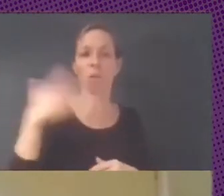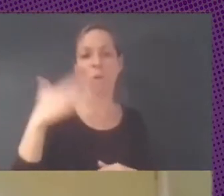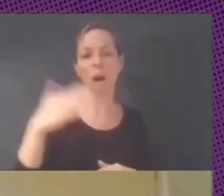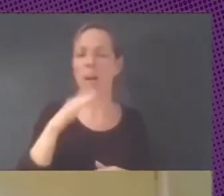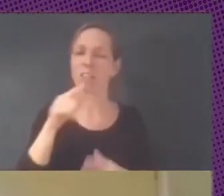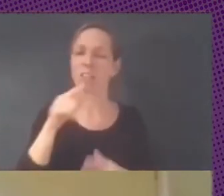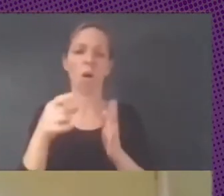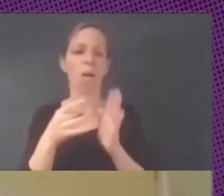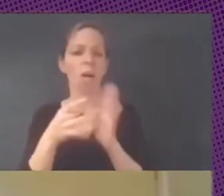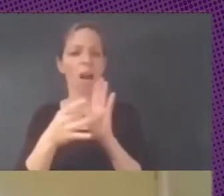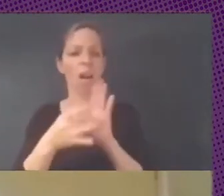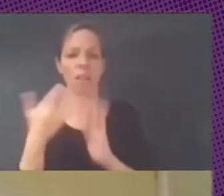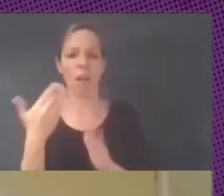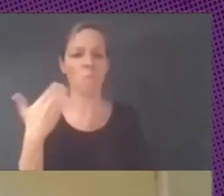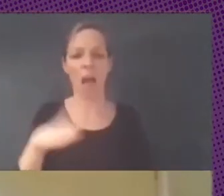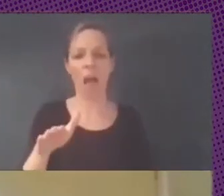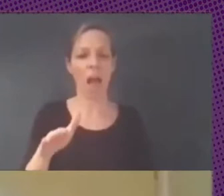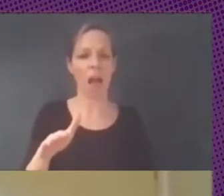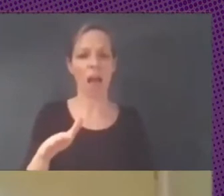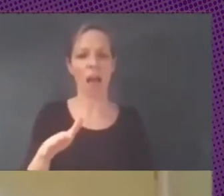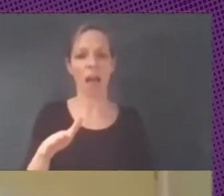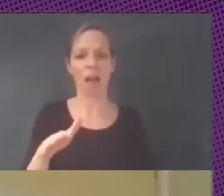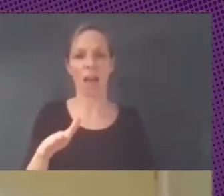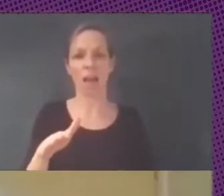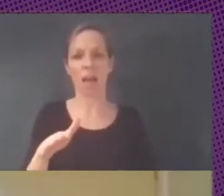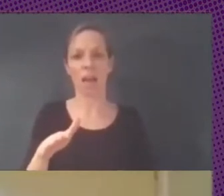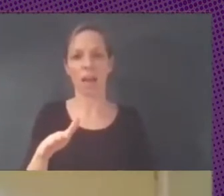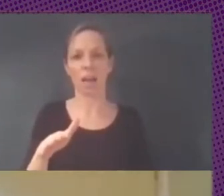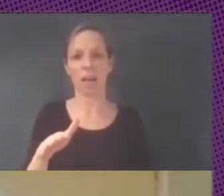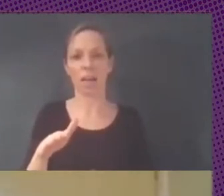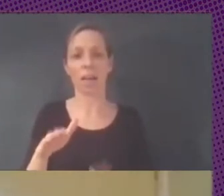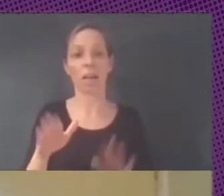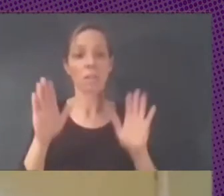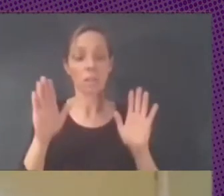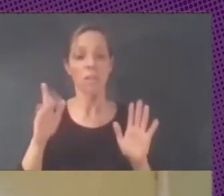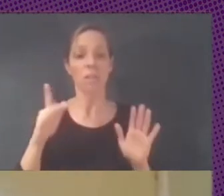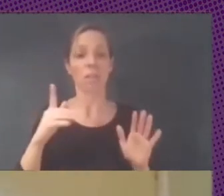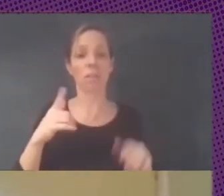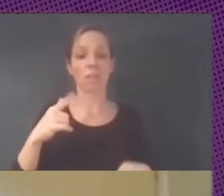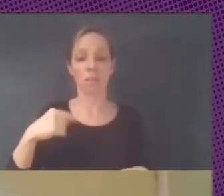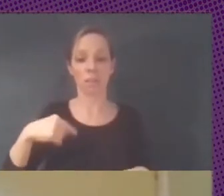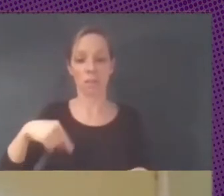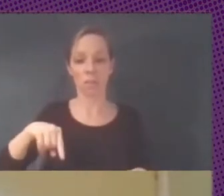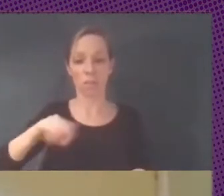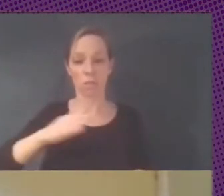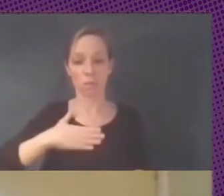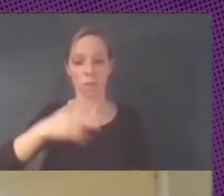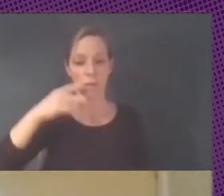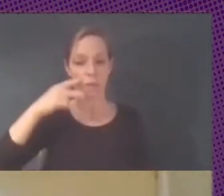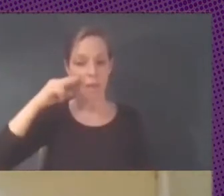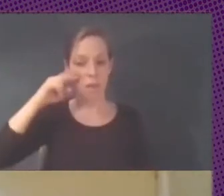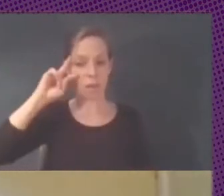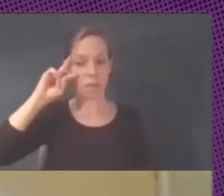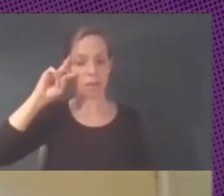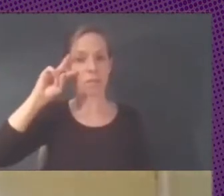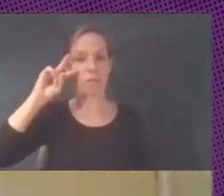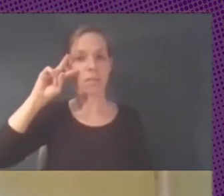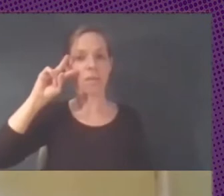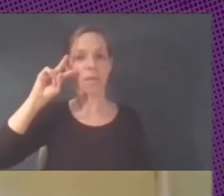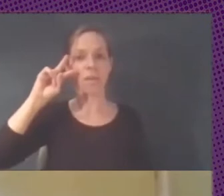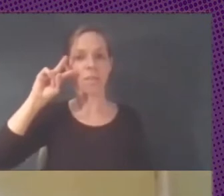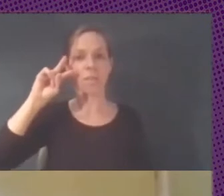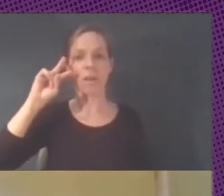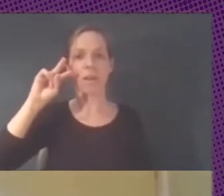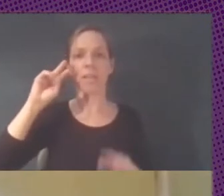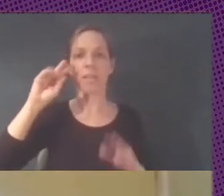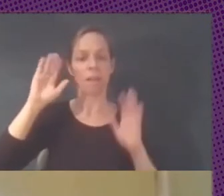calidad y todo lo que vimos en nuestra experiencia fue todo distinto